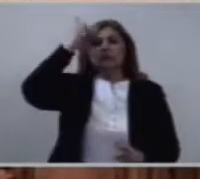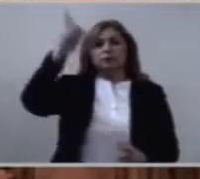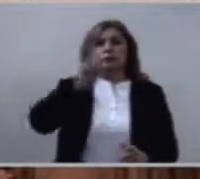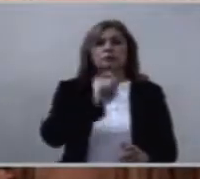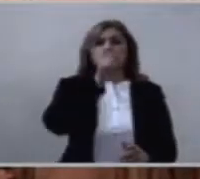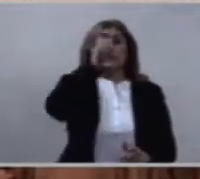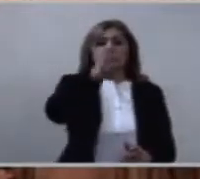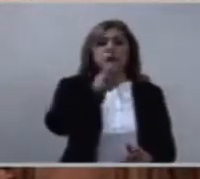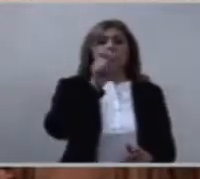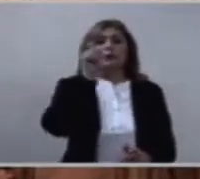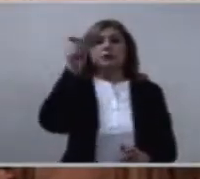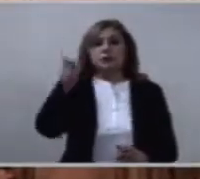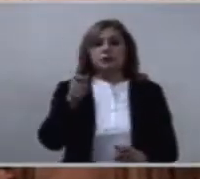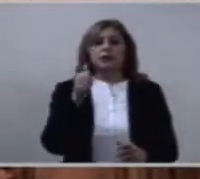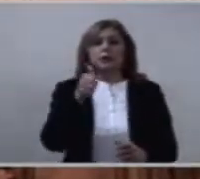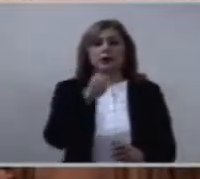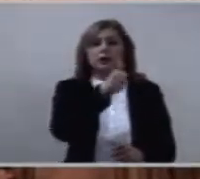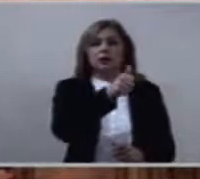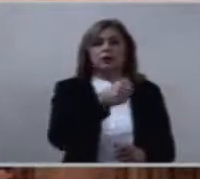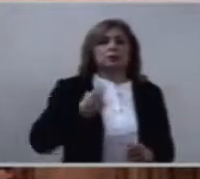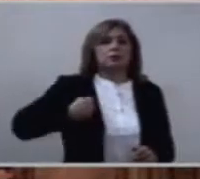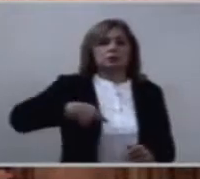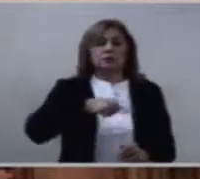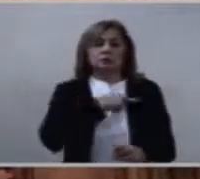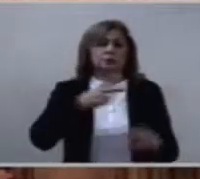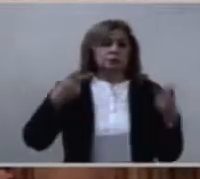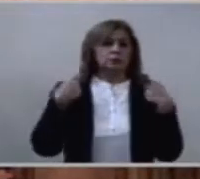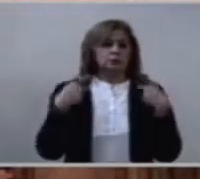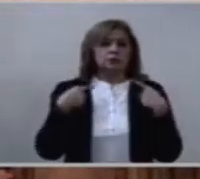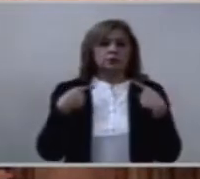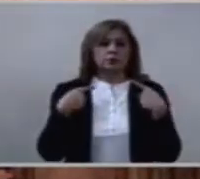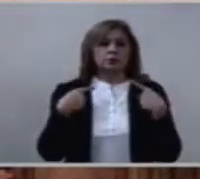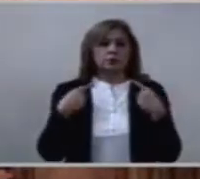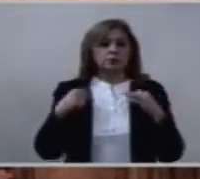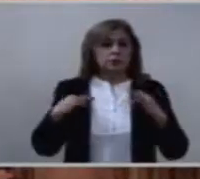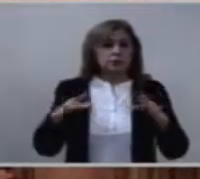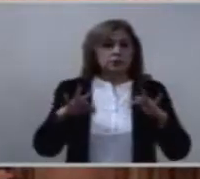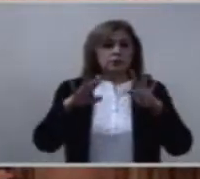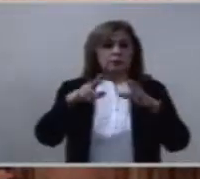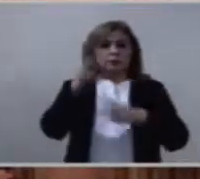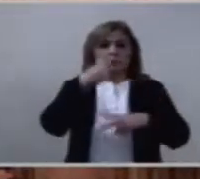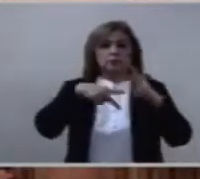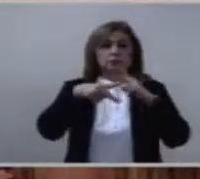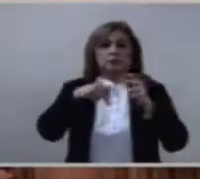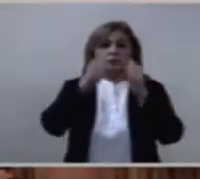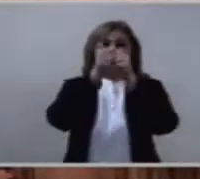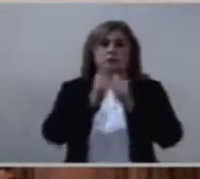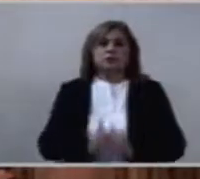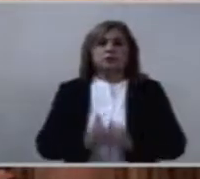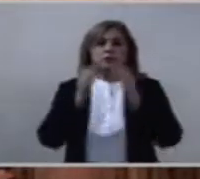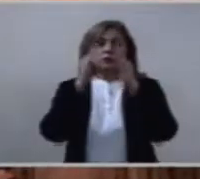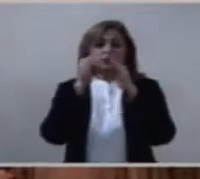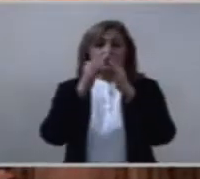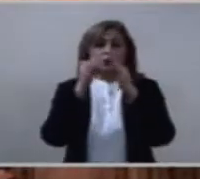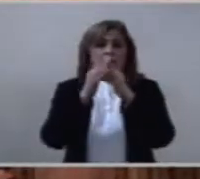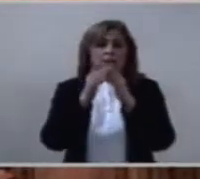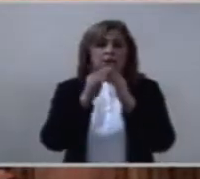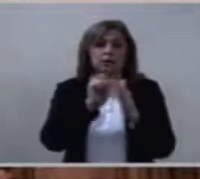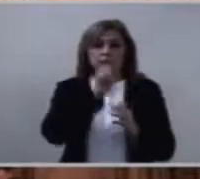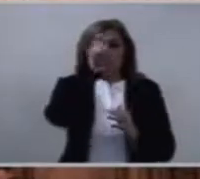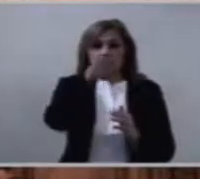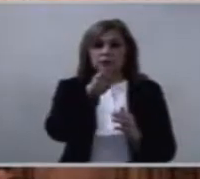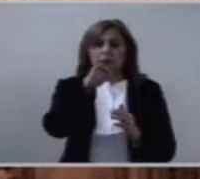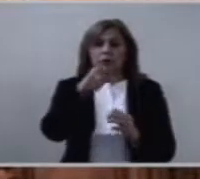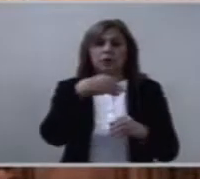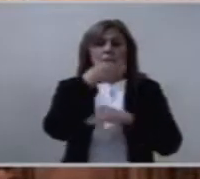a los que estamos en la catedral, a los que están en casa, a los enfermos y a